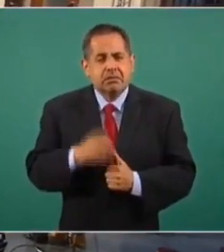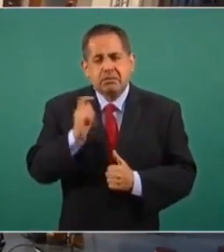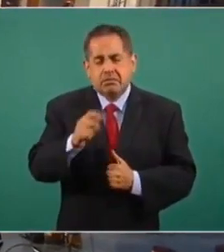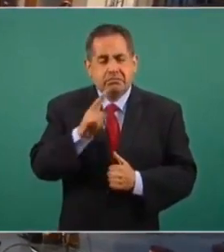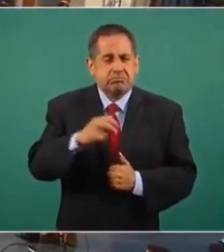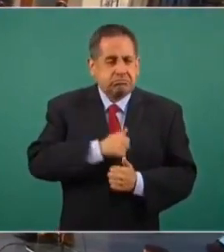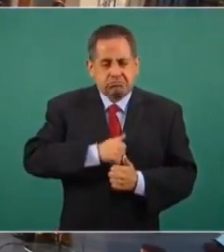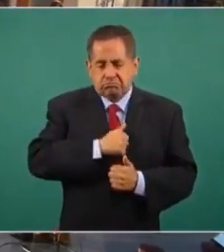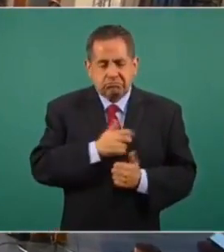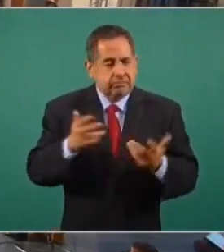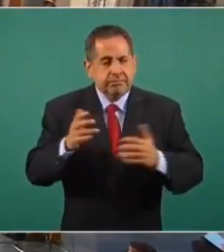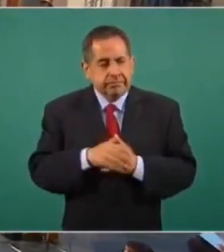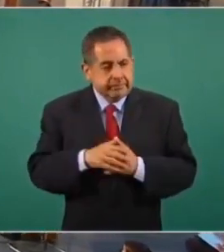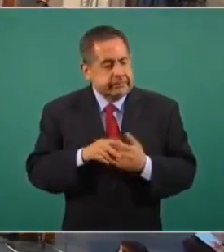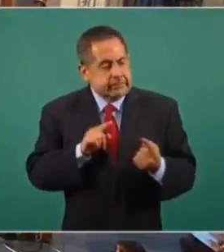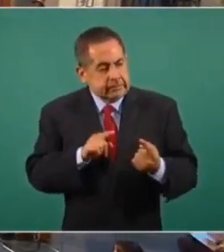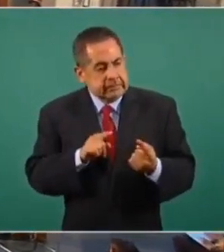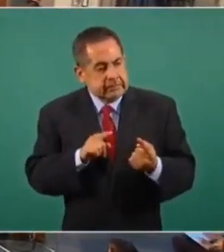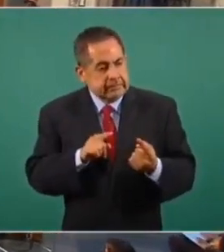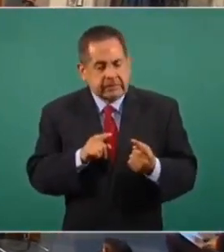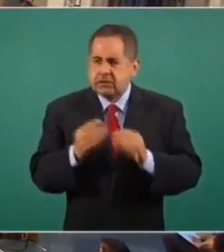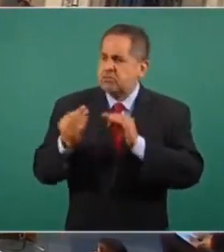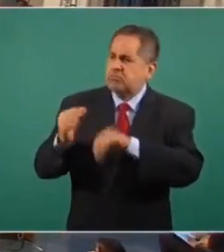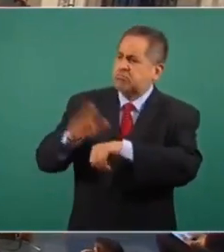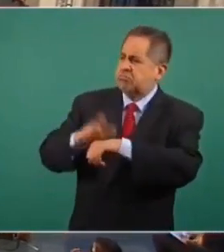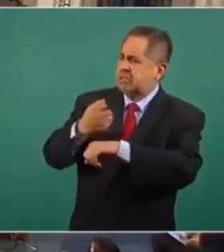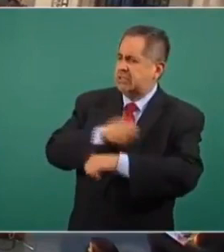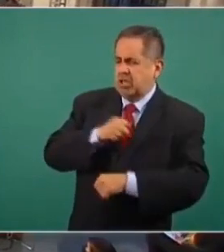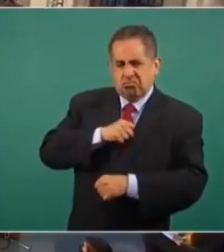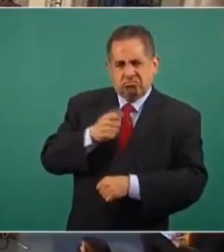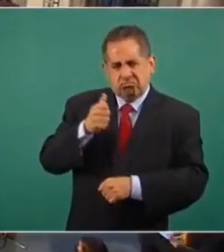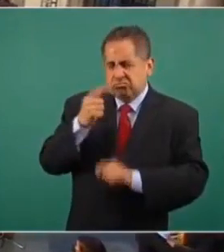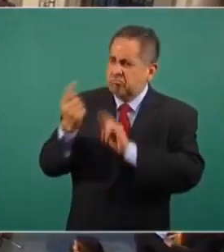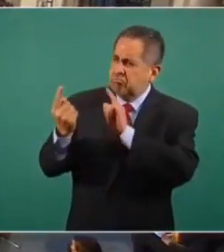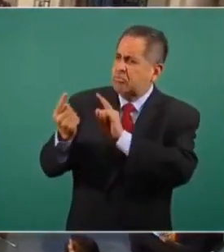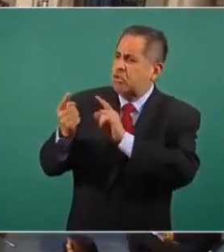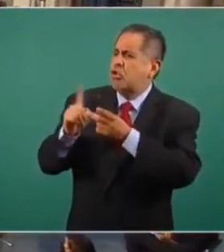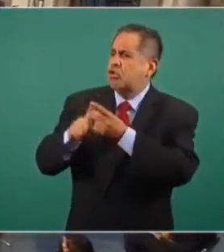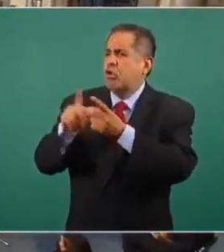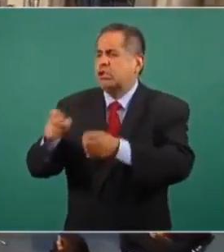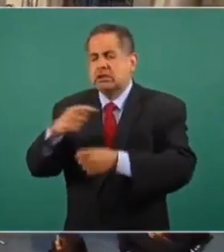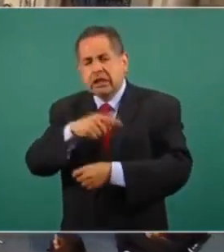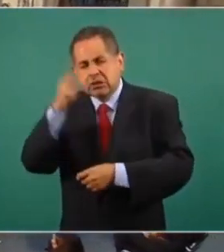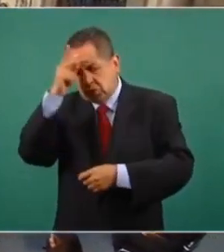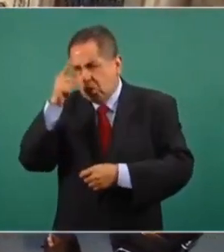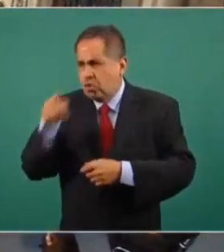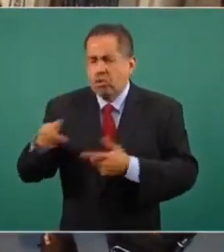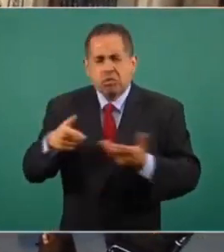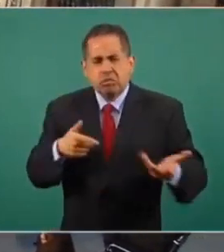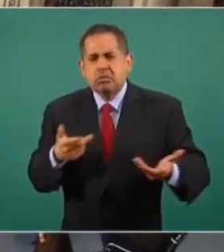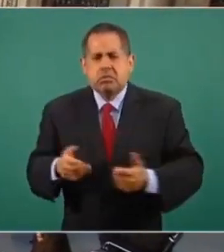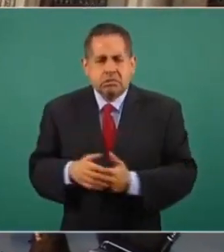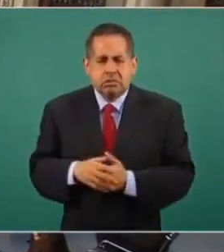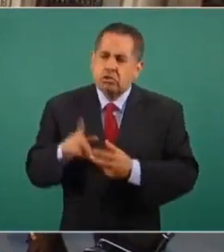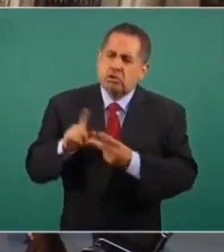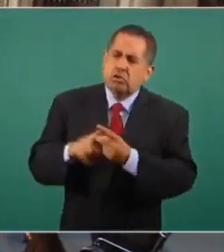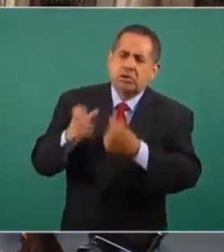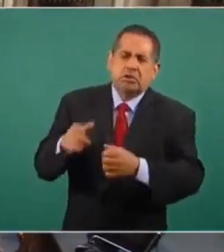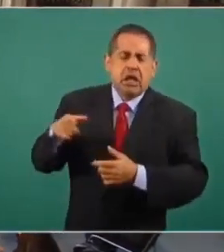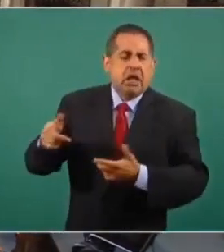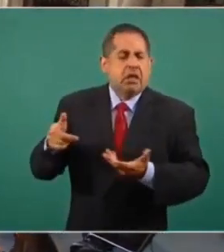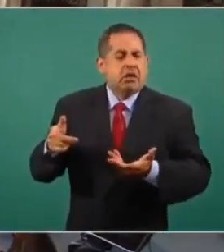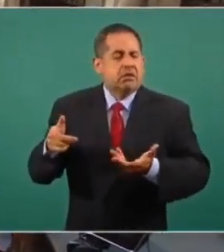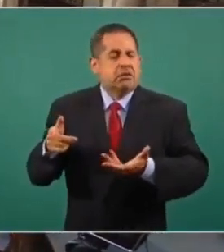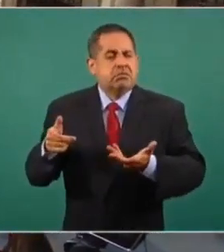Desgraciadamente tuvimos que confrontar a esta persona de salud para preguntarle en dónde estaban los psicólogos, en dónde está o